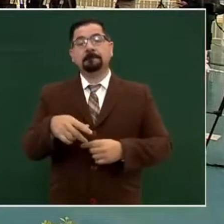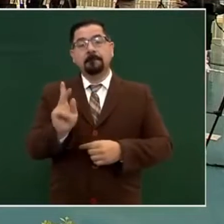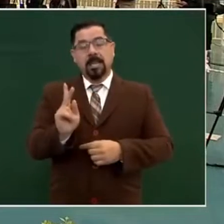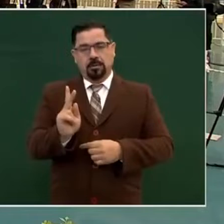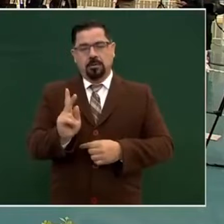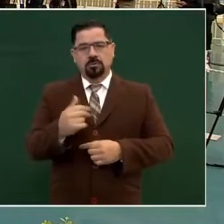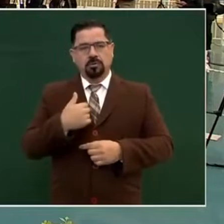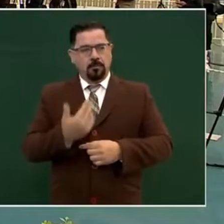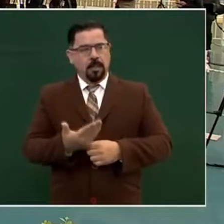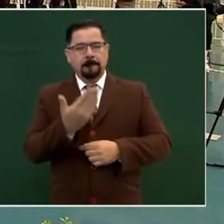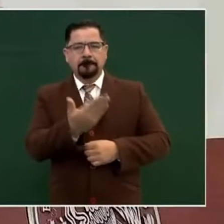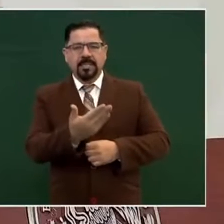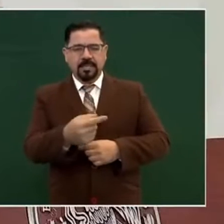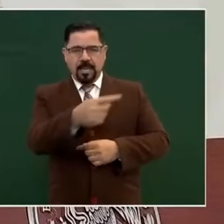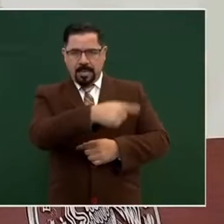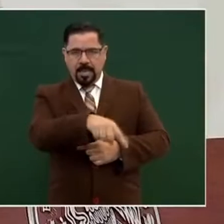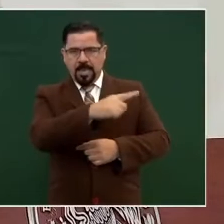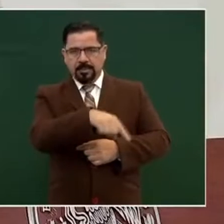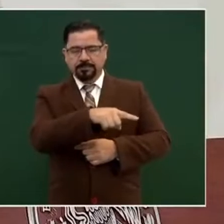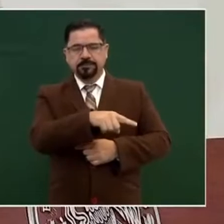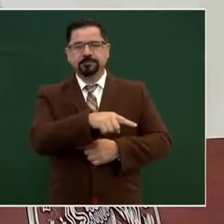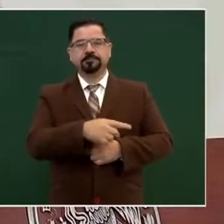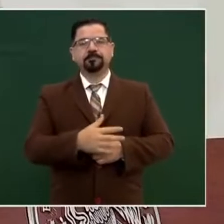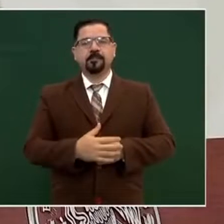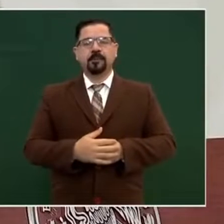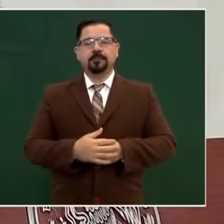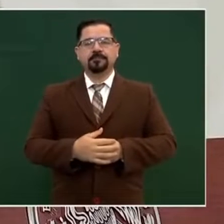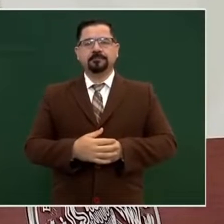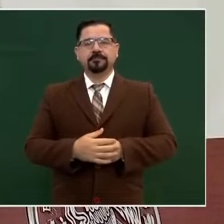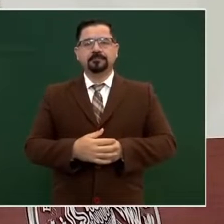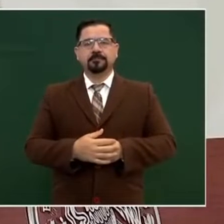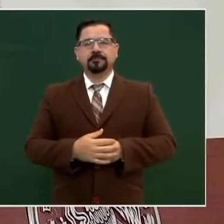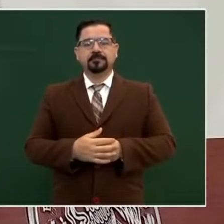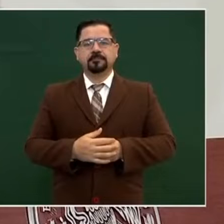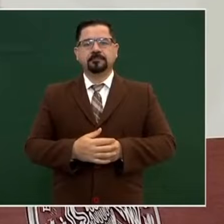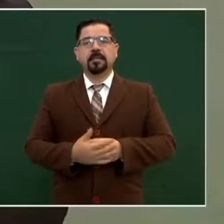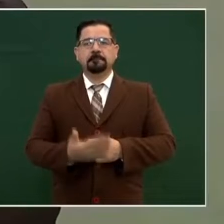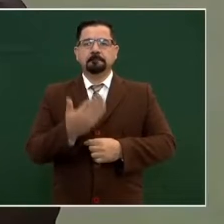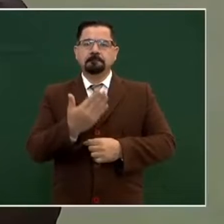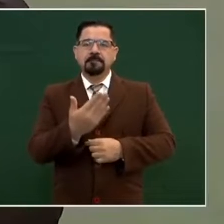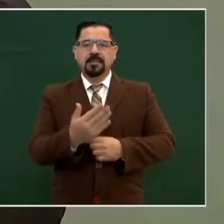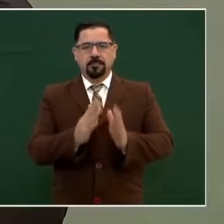soliciten al SAT,